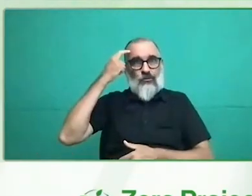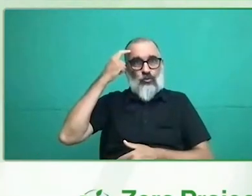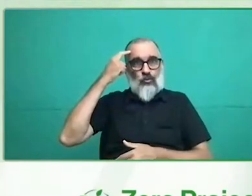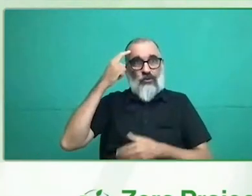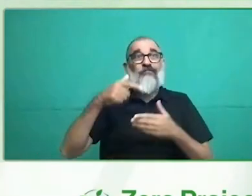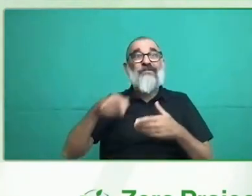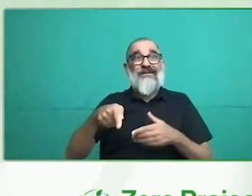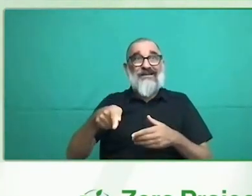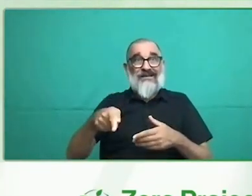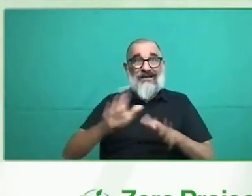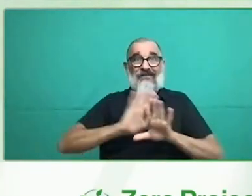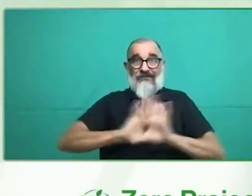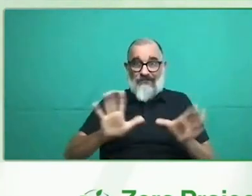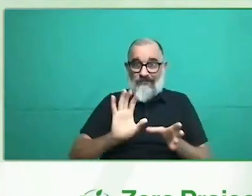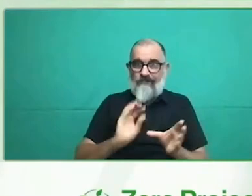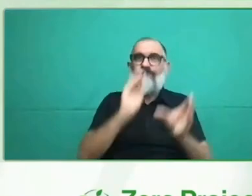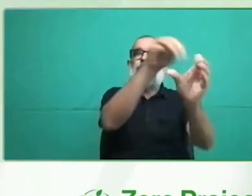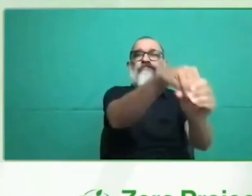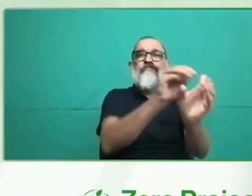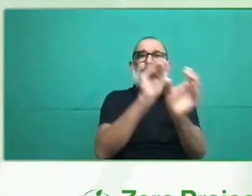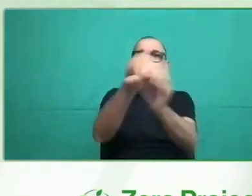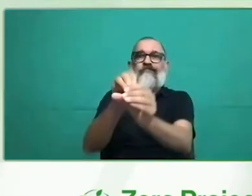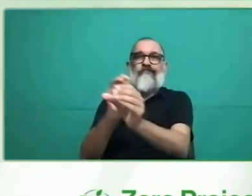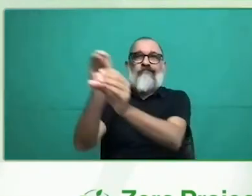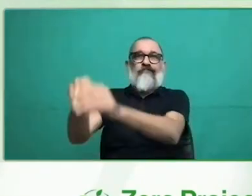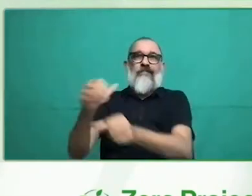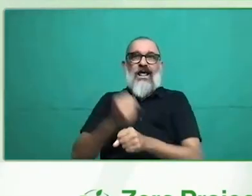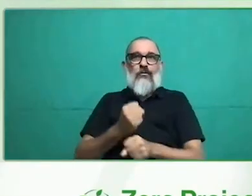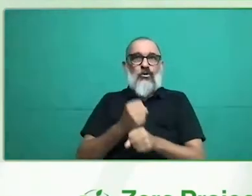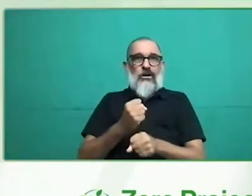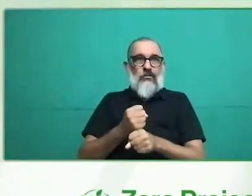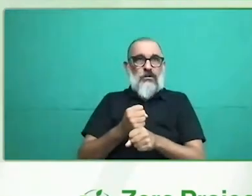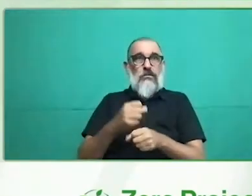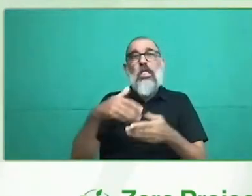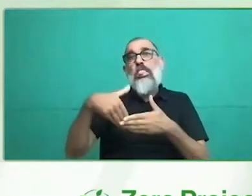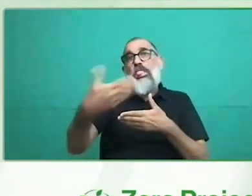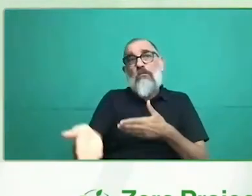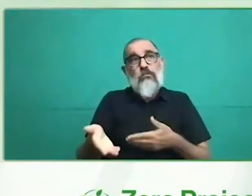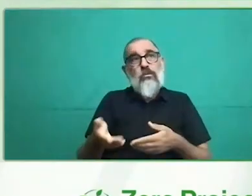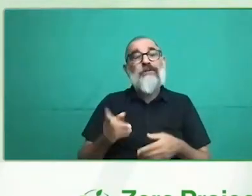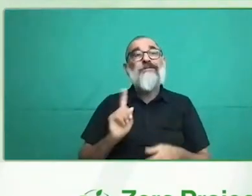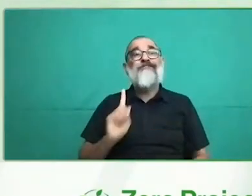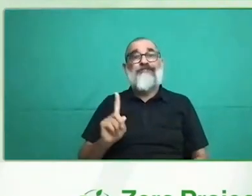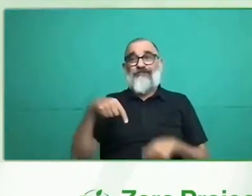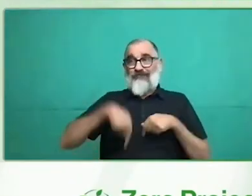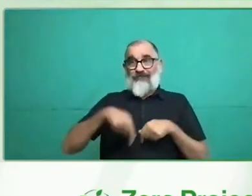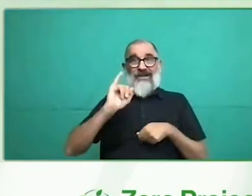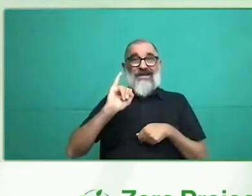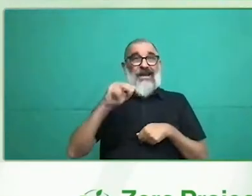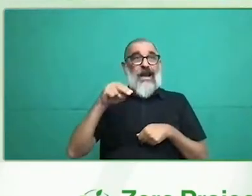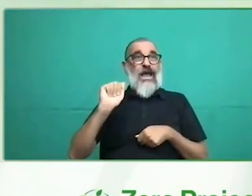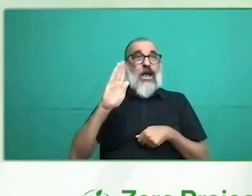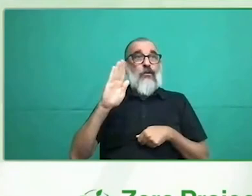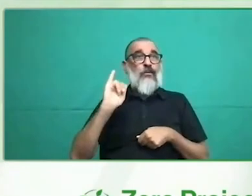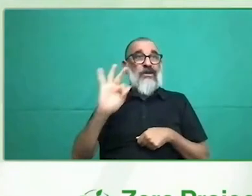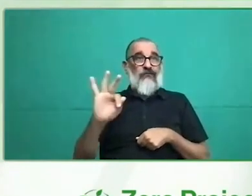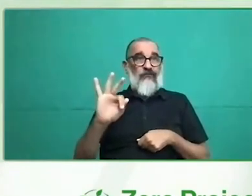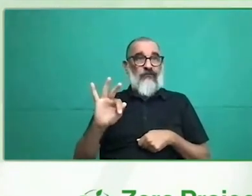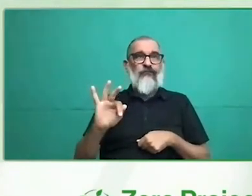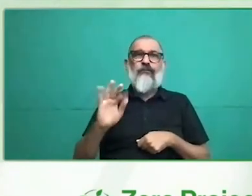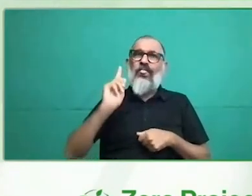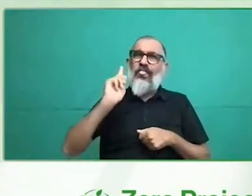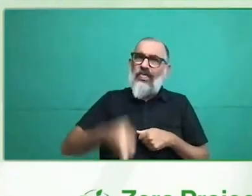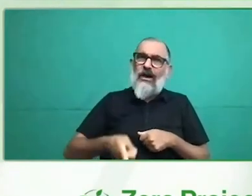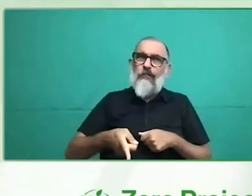convicción de ubicar departamentos en sociedades inclusivas, ¿no? No es que tengamos